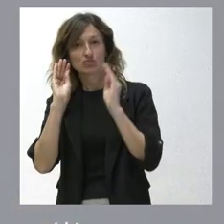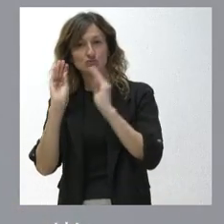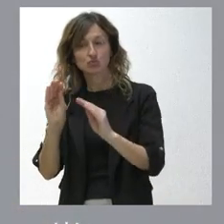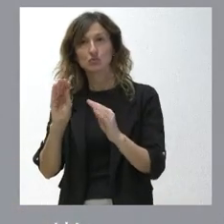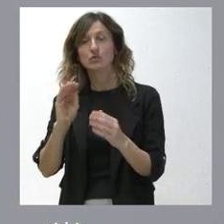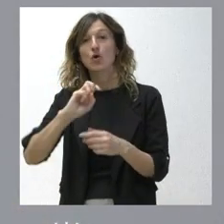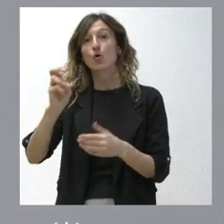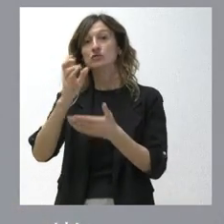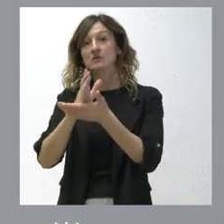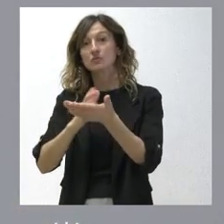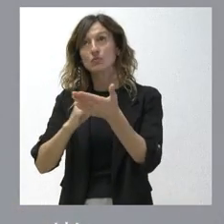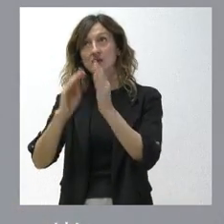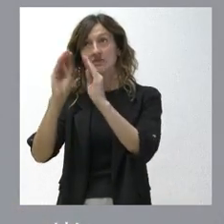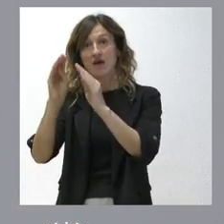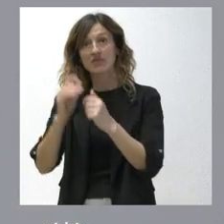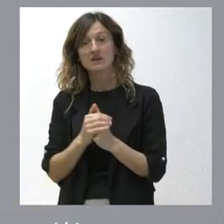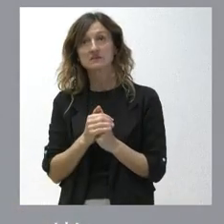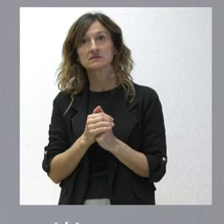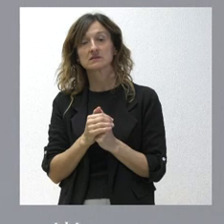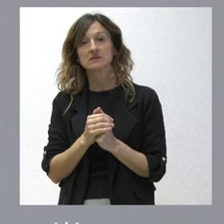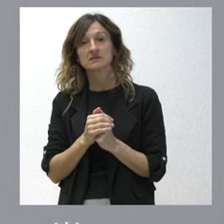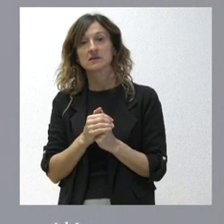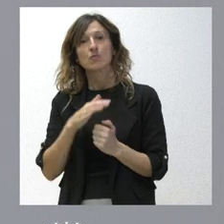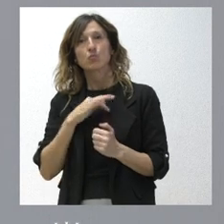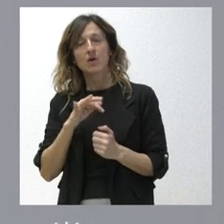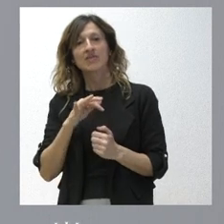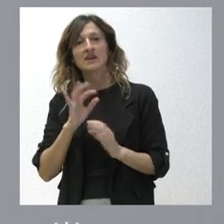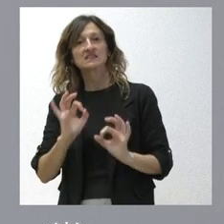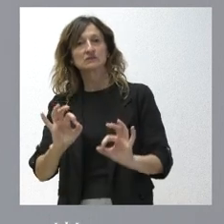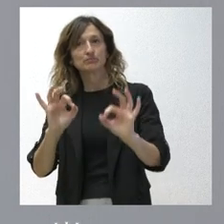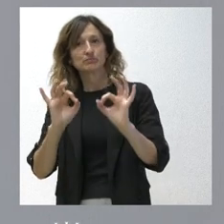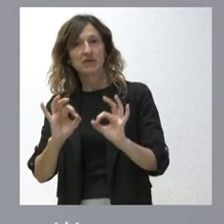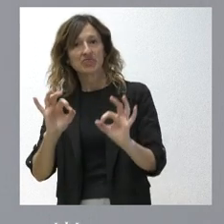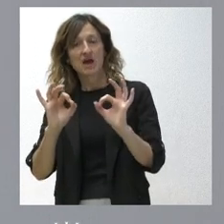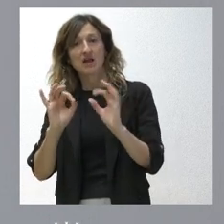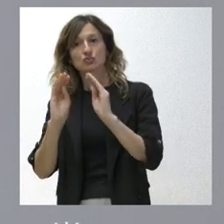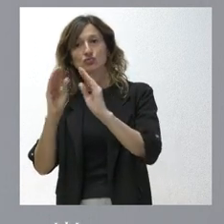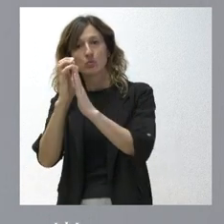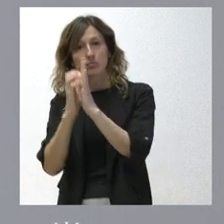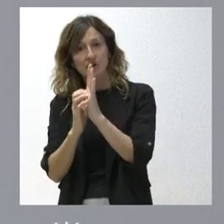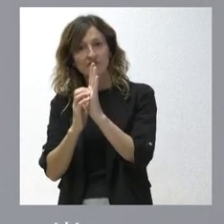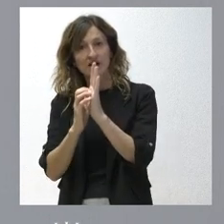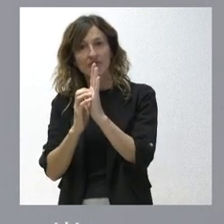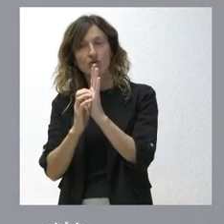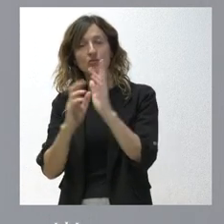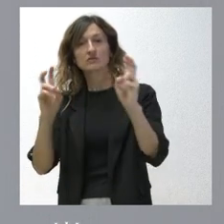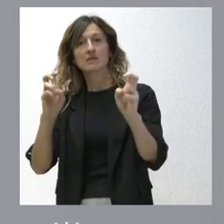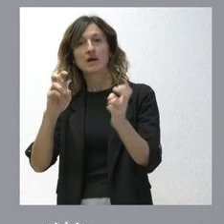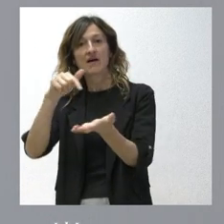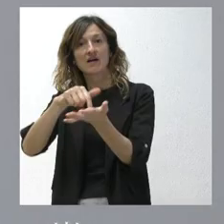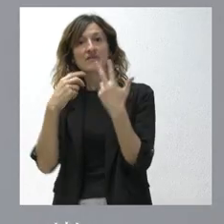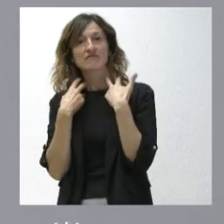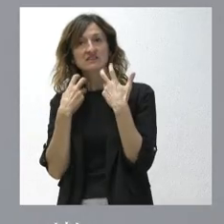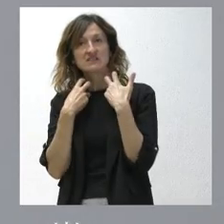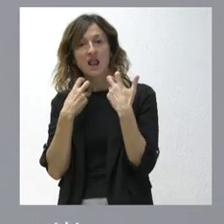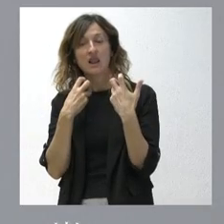otras comunidades autónomas que les ocurra que tengan capacidad específica de establecer algún tipo de bonificación en el ámbito fiscal en este